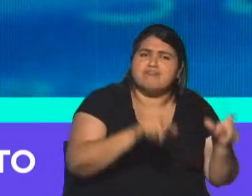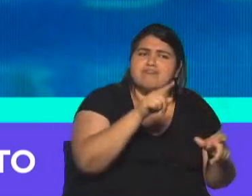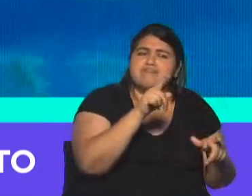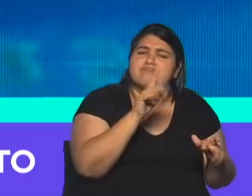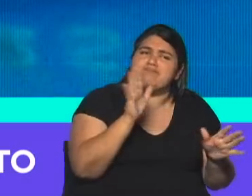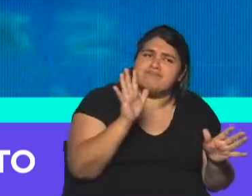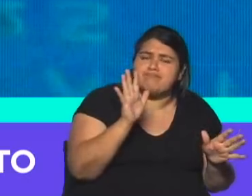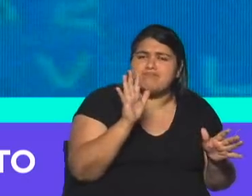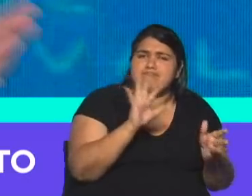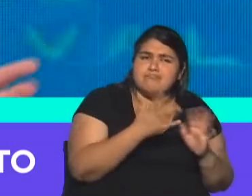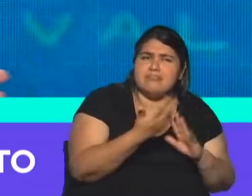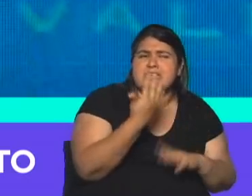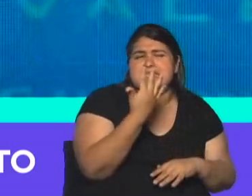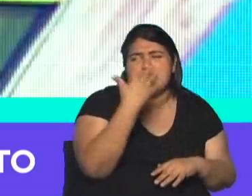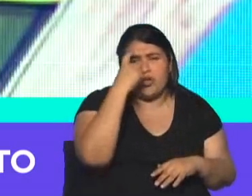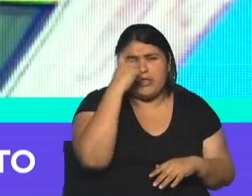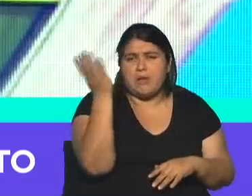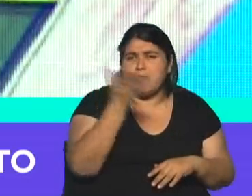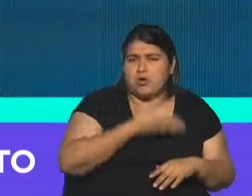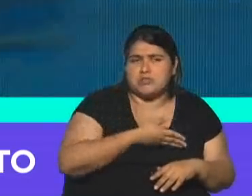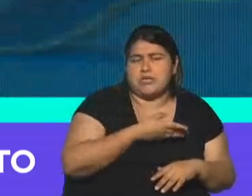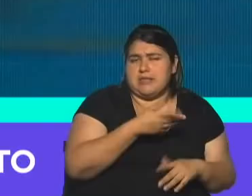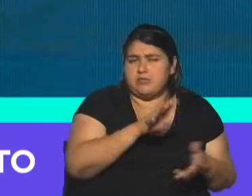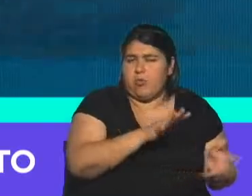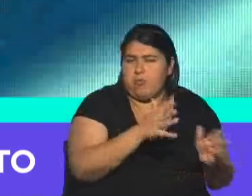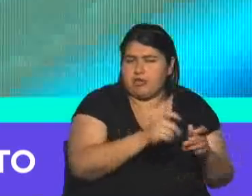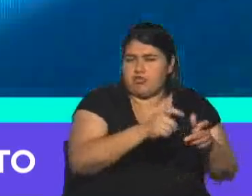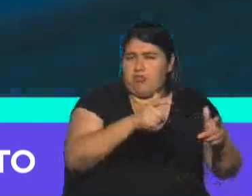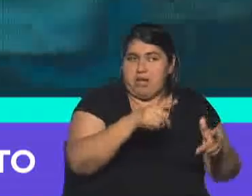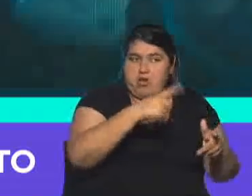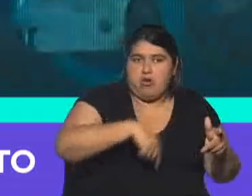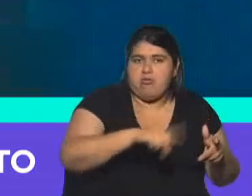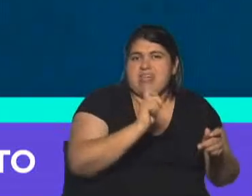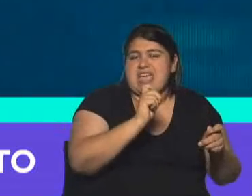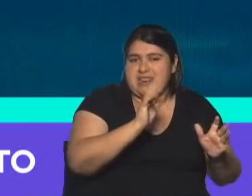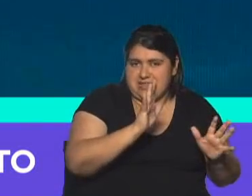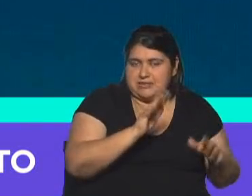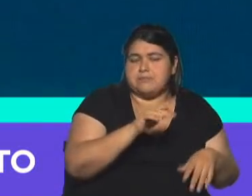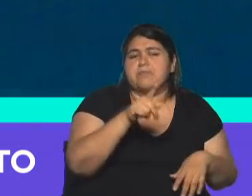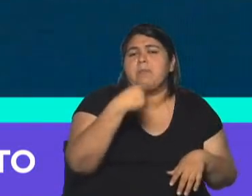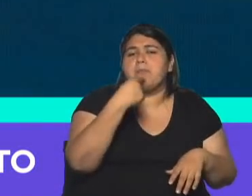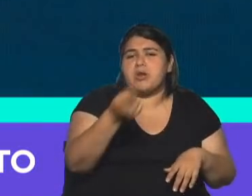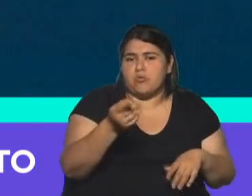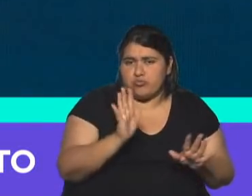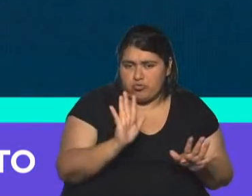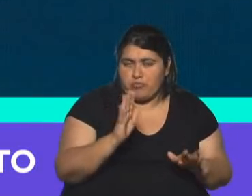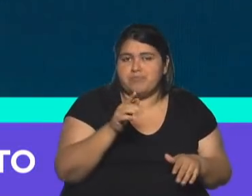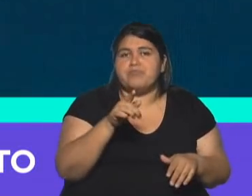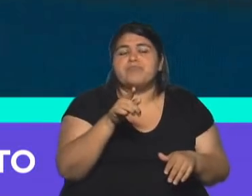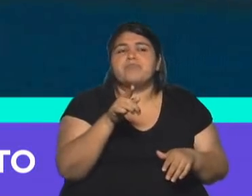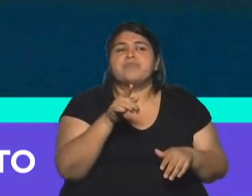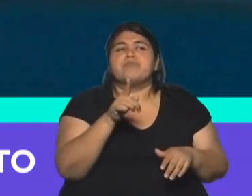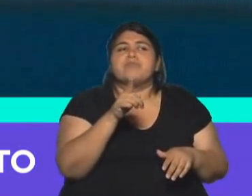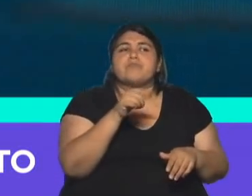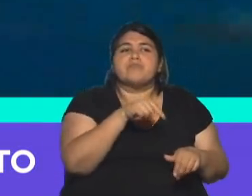se plantea como de un 5, 6, 10% de la población con toda la furia. Ahora, los egresos de dólares de esa misma